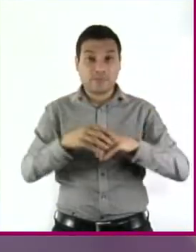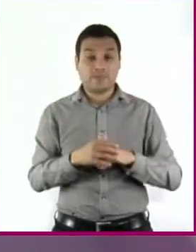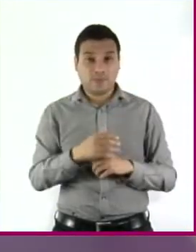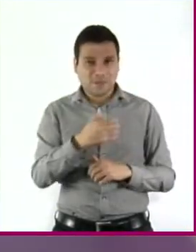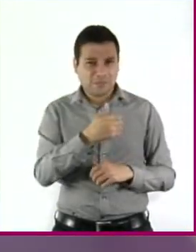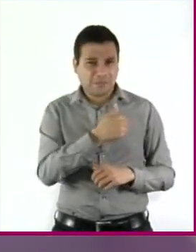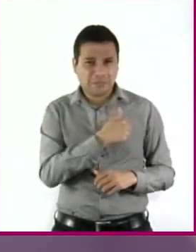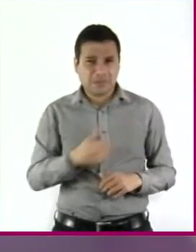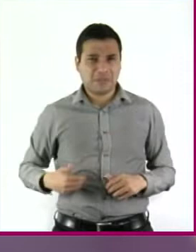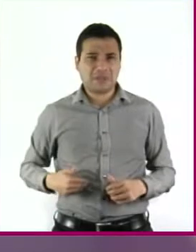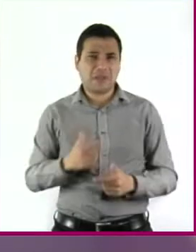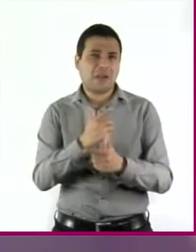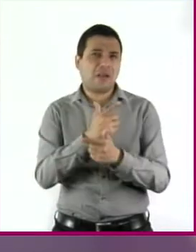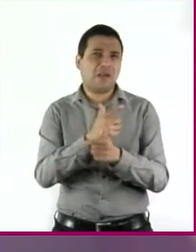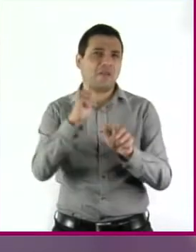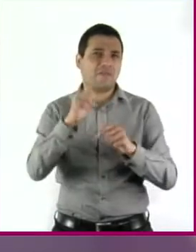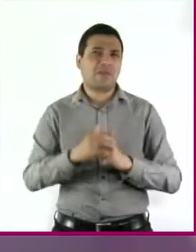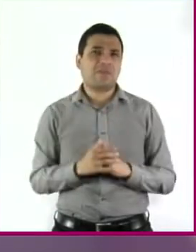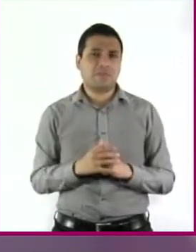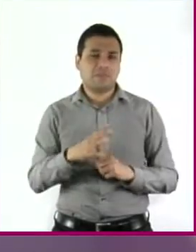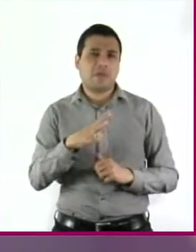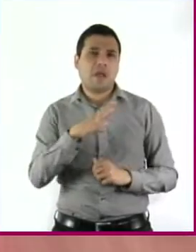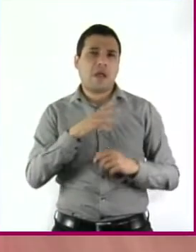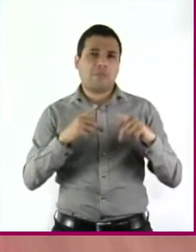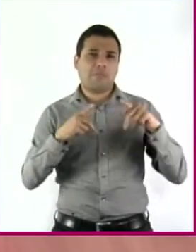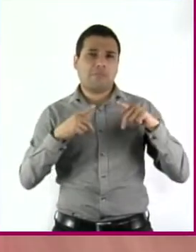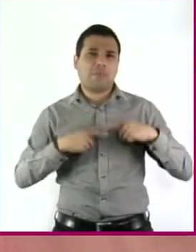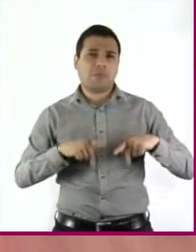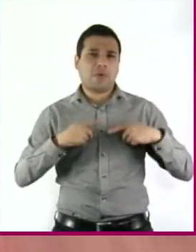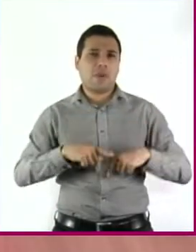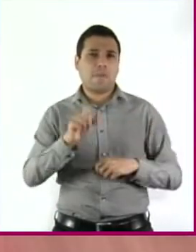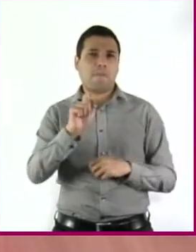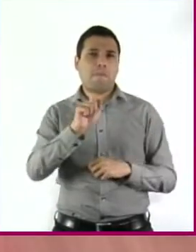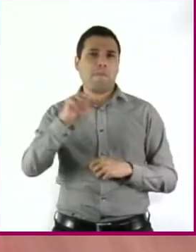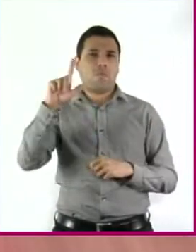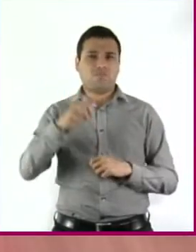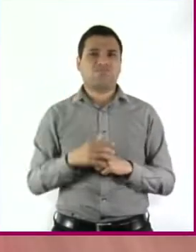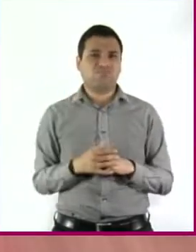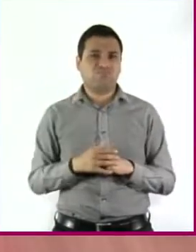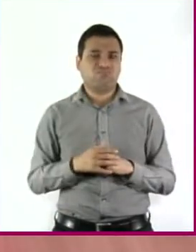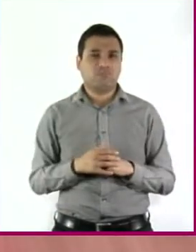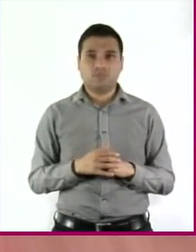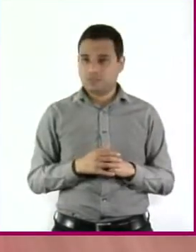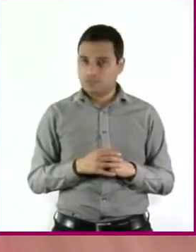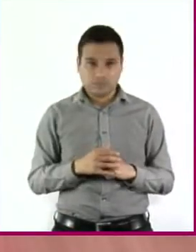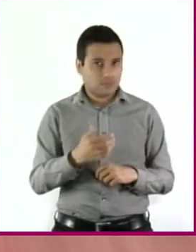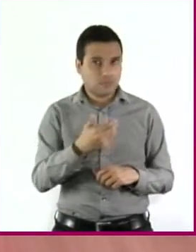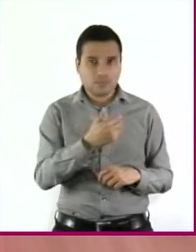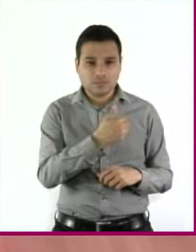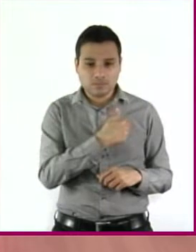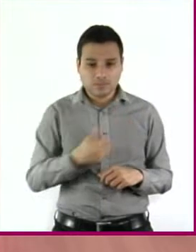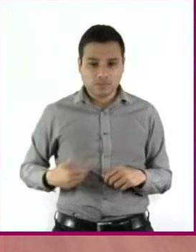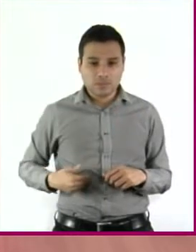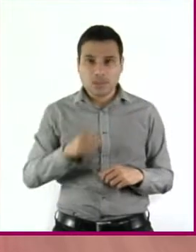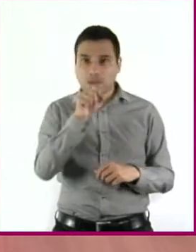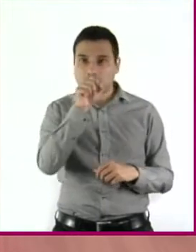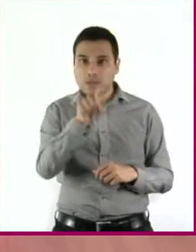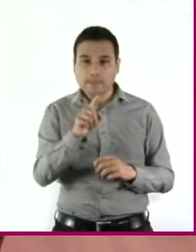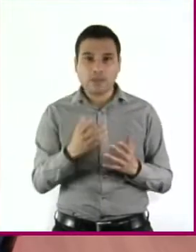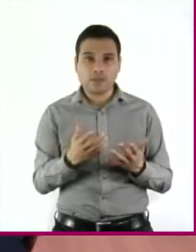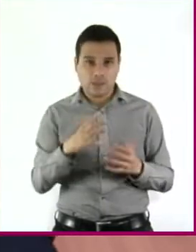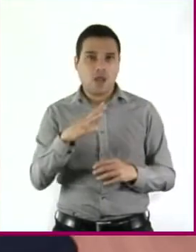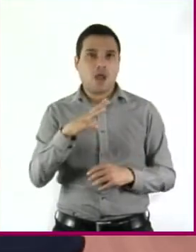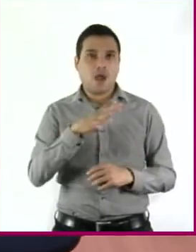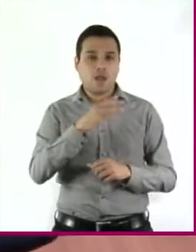cuentas a nadie. Hasta tienen un gabinete que sigue en sus órdenes. Incluso el presidente rinde cuentas. Por eso son los informes de gobierno o